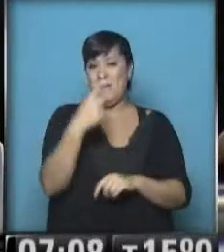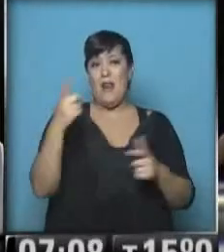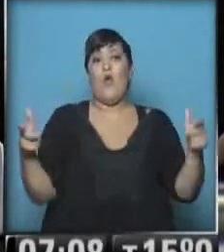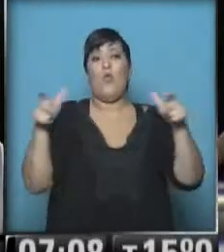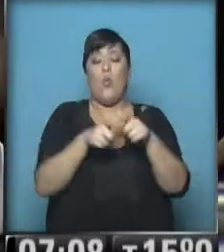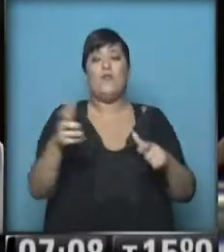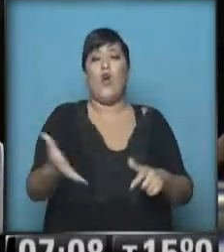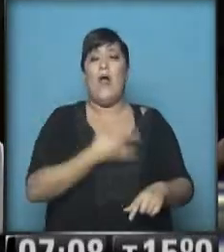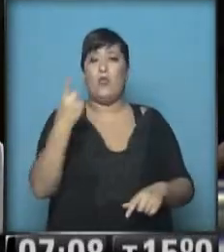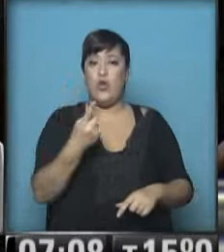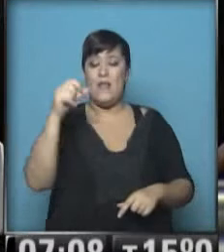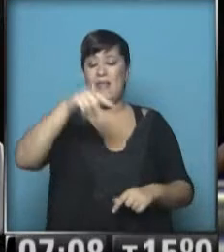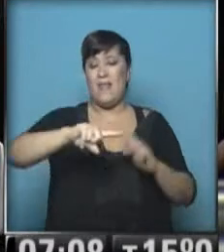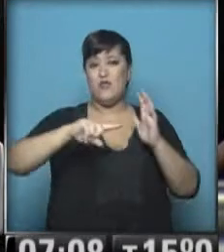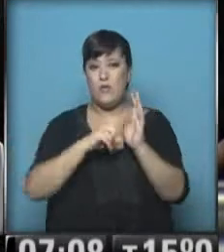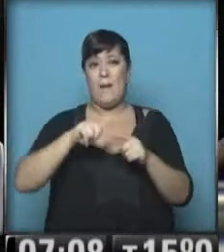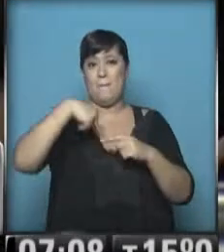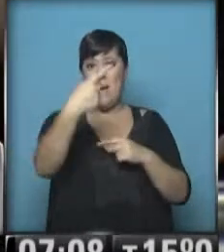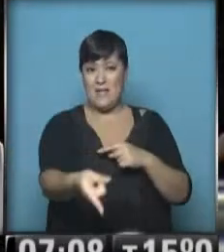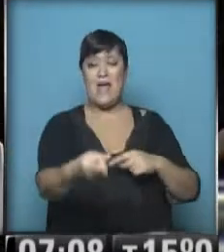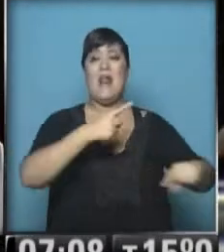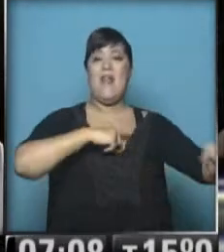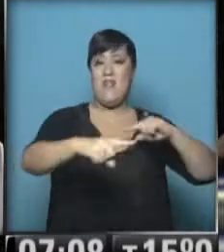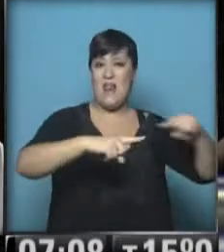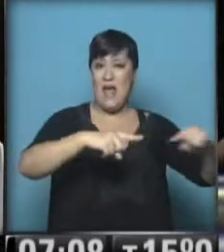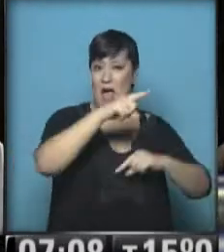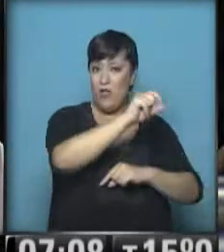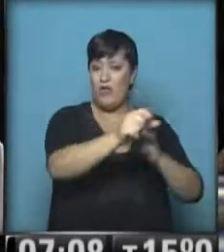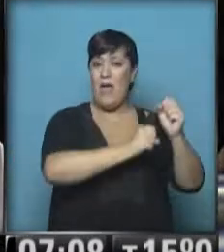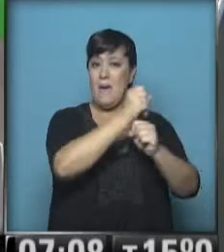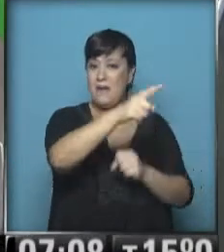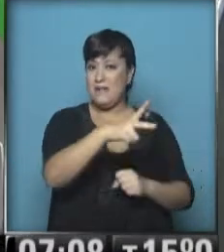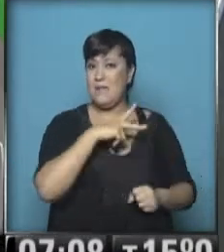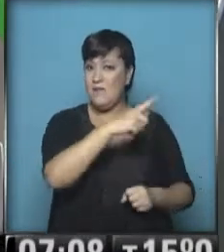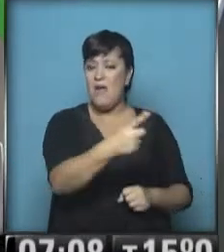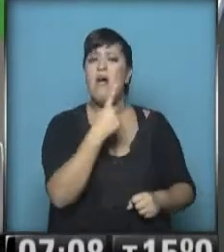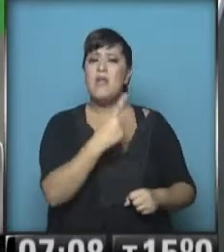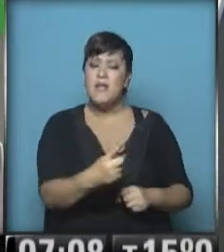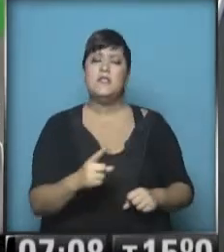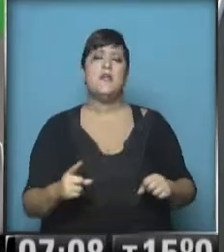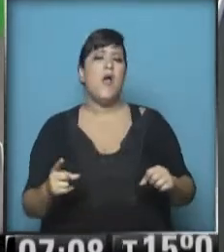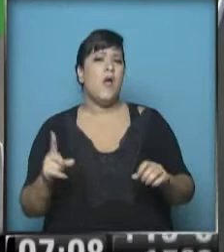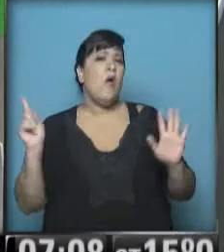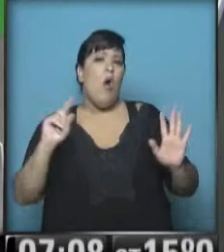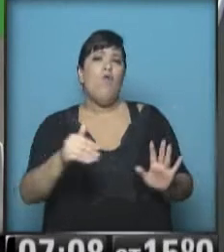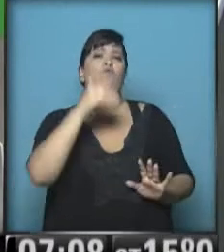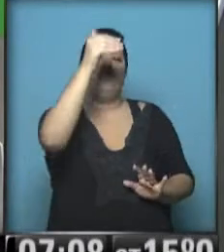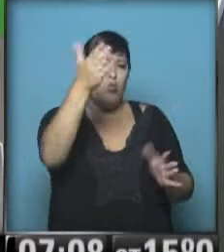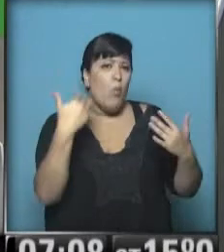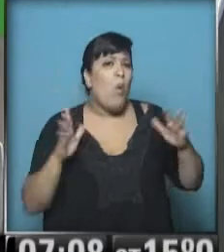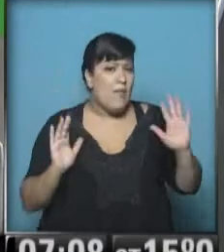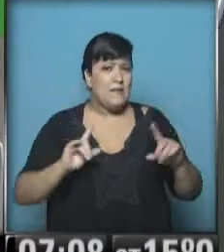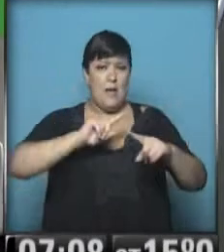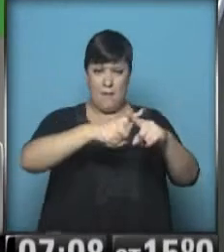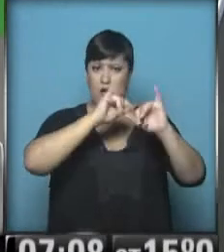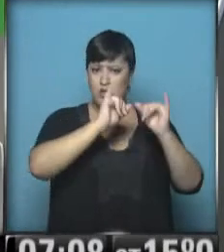autoridades de la ciudad será mañana. Los metodelegados dijeron, bueno, ojo, no estamos descartando las futuras posibles medidas de fuerza.